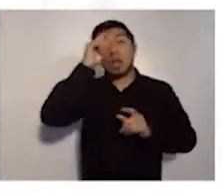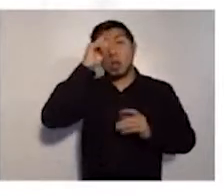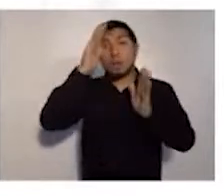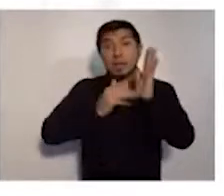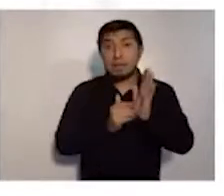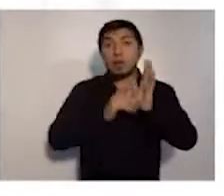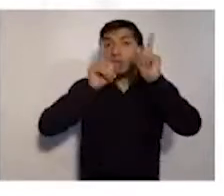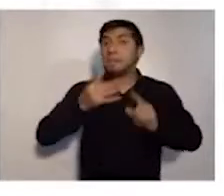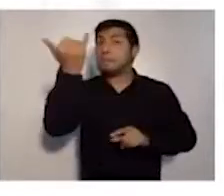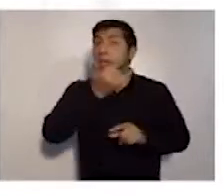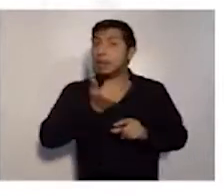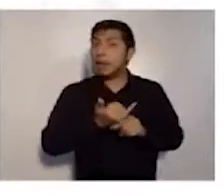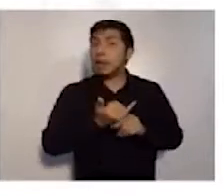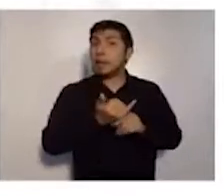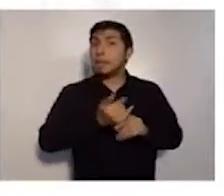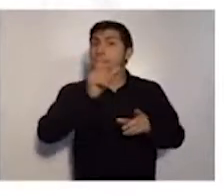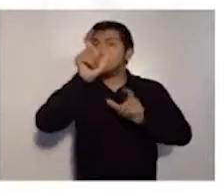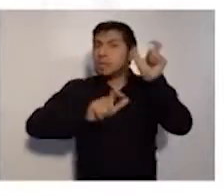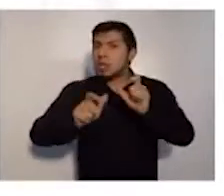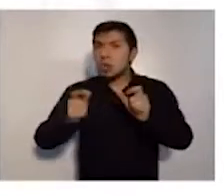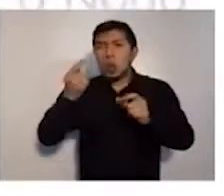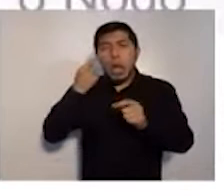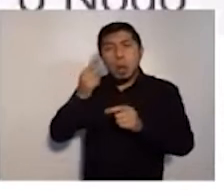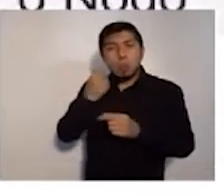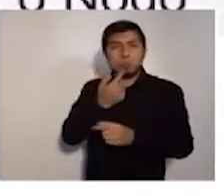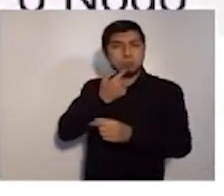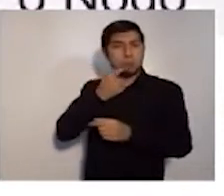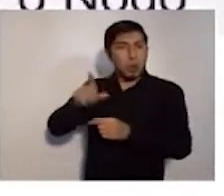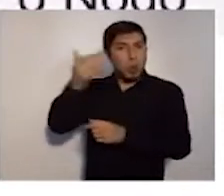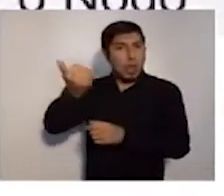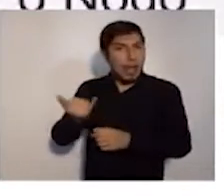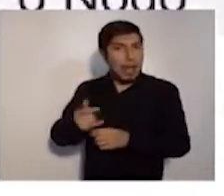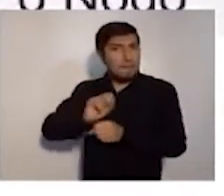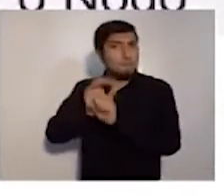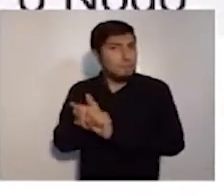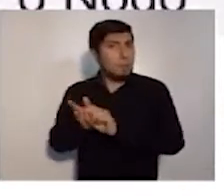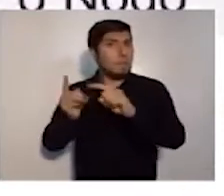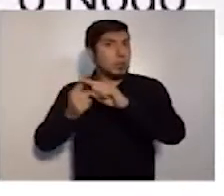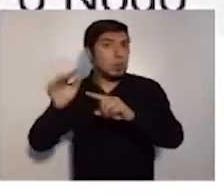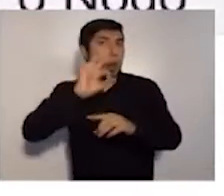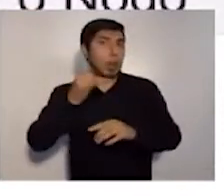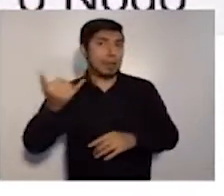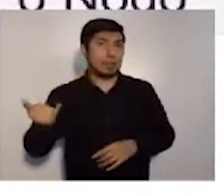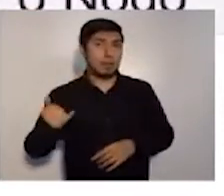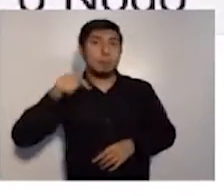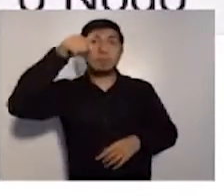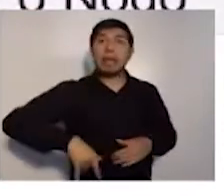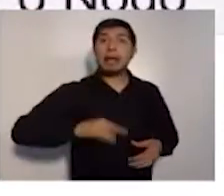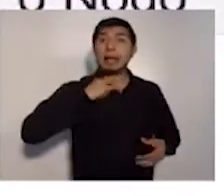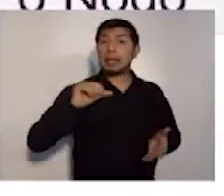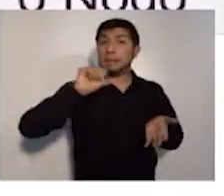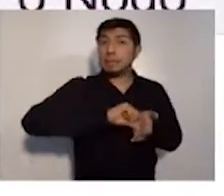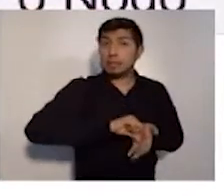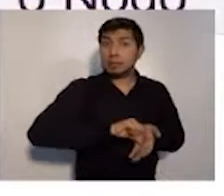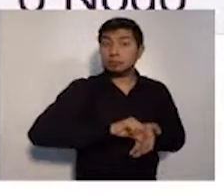que tengan probabilidad de ser COVID positivo o COVID positivo confirmado. Acá en Capital, un